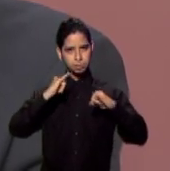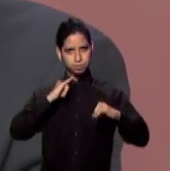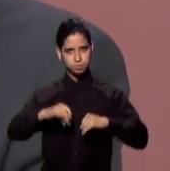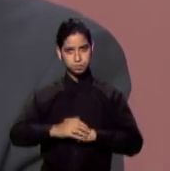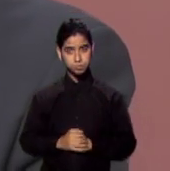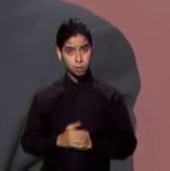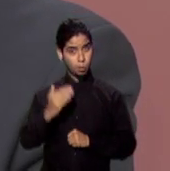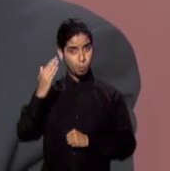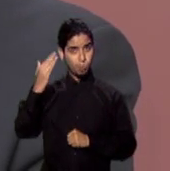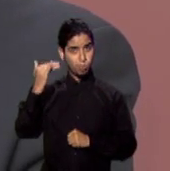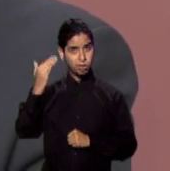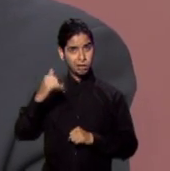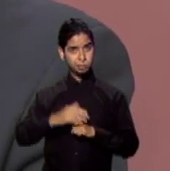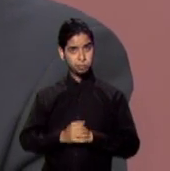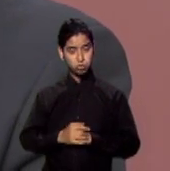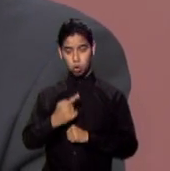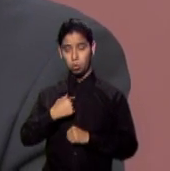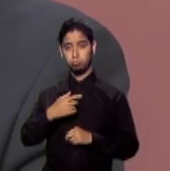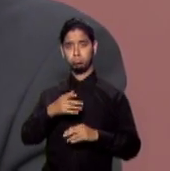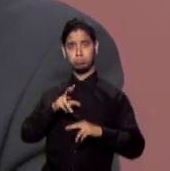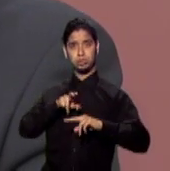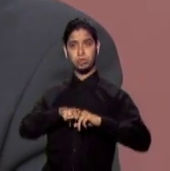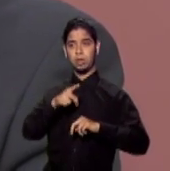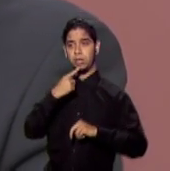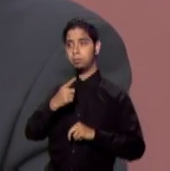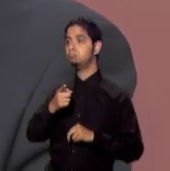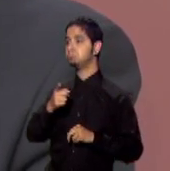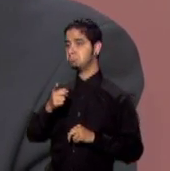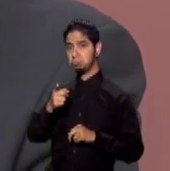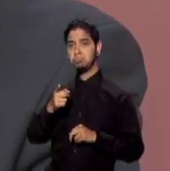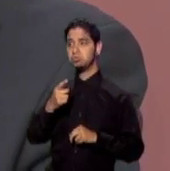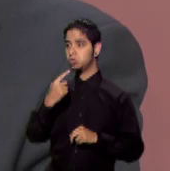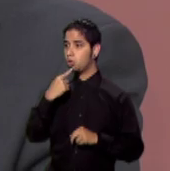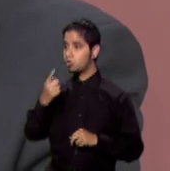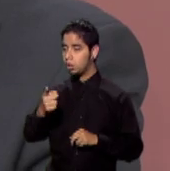voy a decir, se los dije, había que hacerlo.